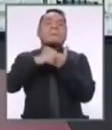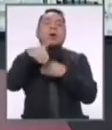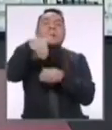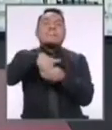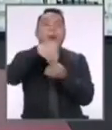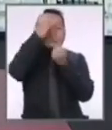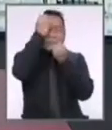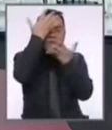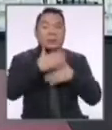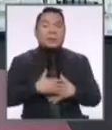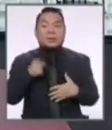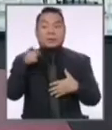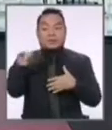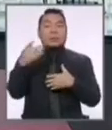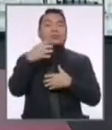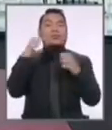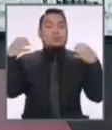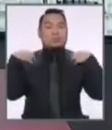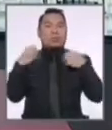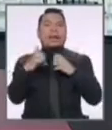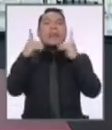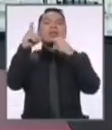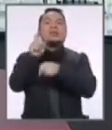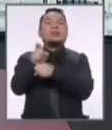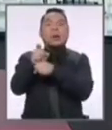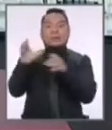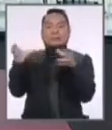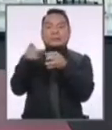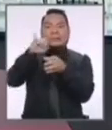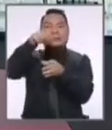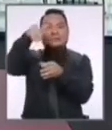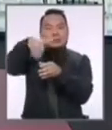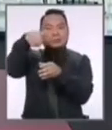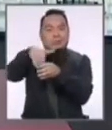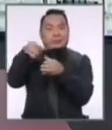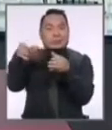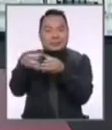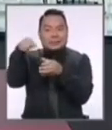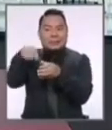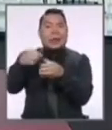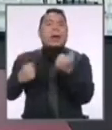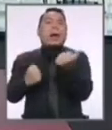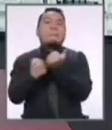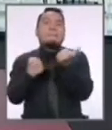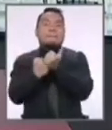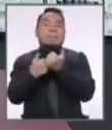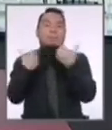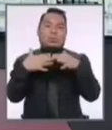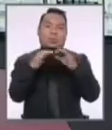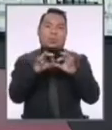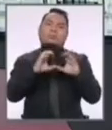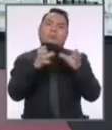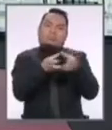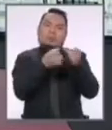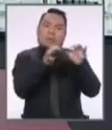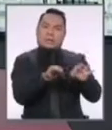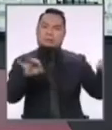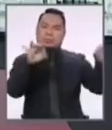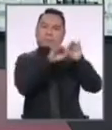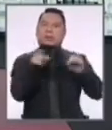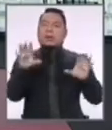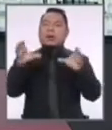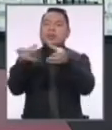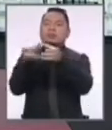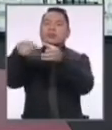Informado, la Dirección Nacional de Educación, cuenta con el apoyo de entidades muy importantes. El